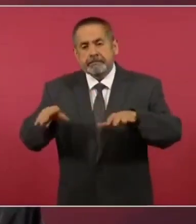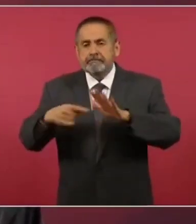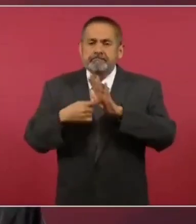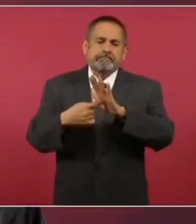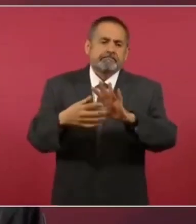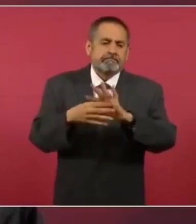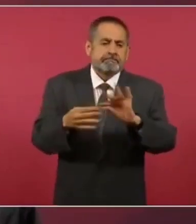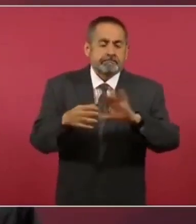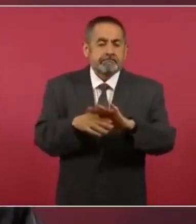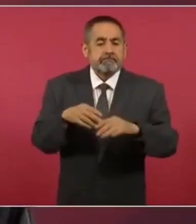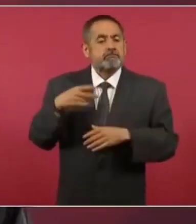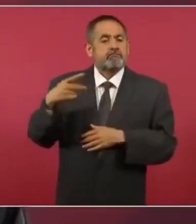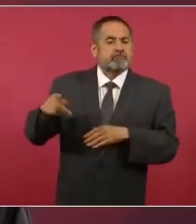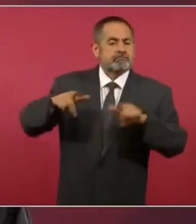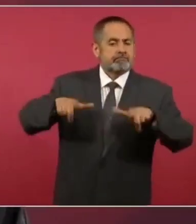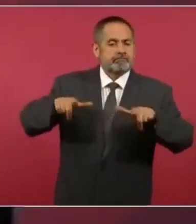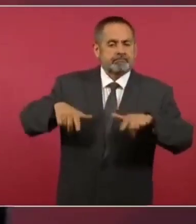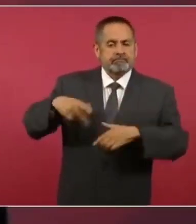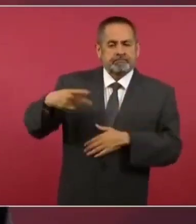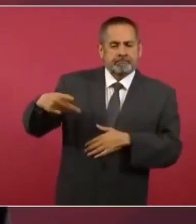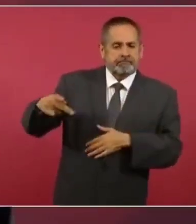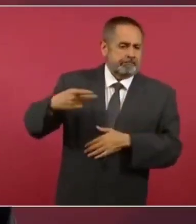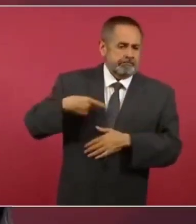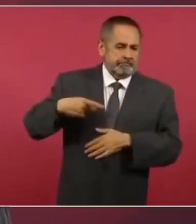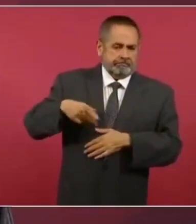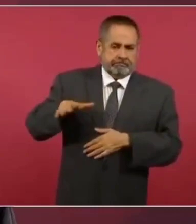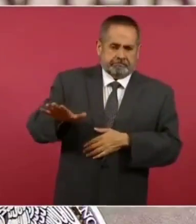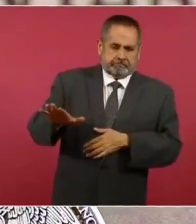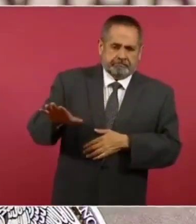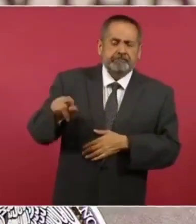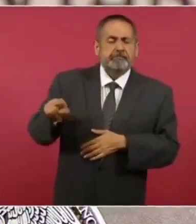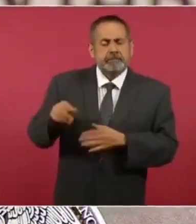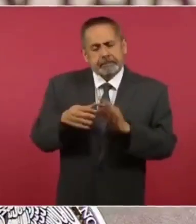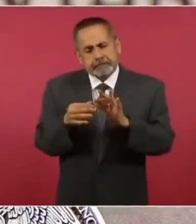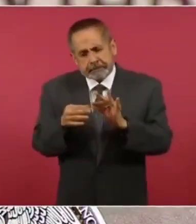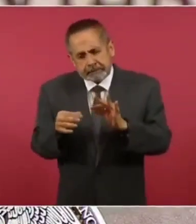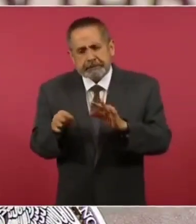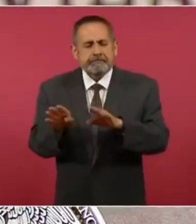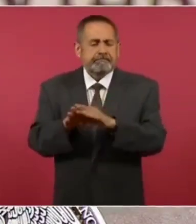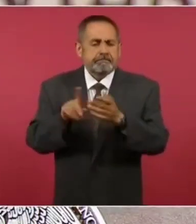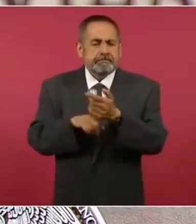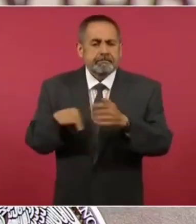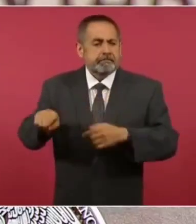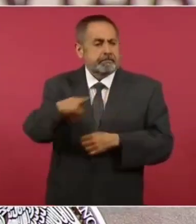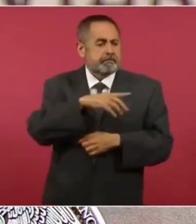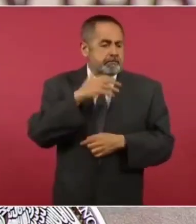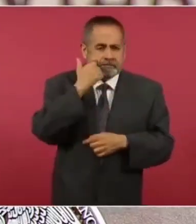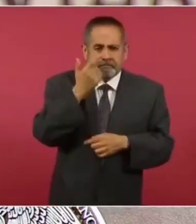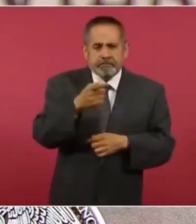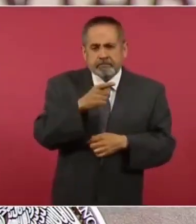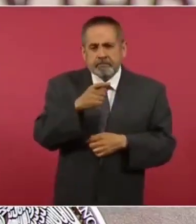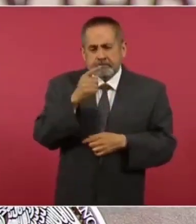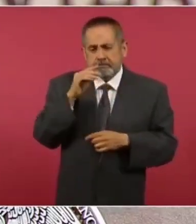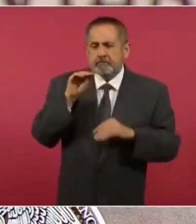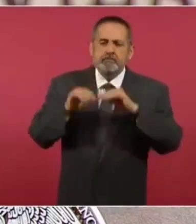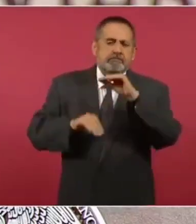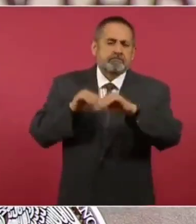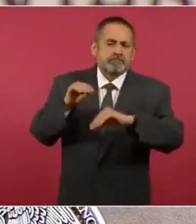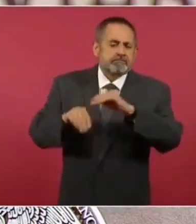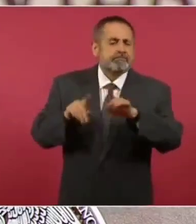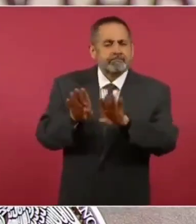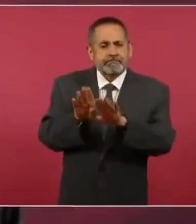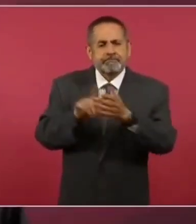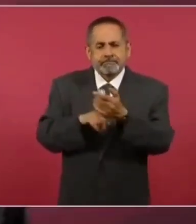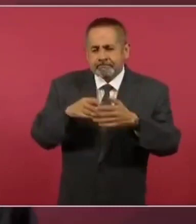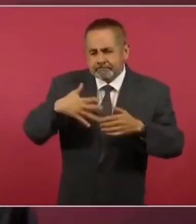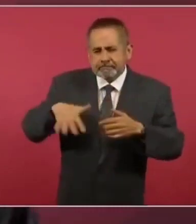sobre su plataforma que después de eso busca que los usuarios continúen buscando